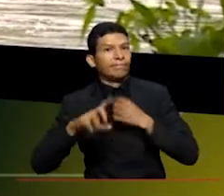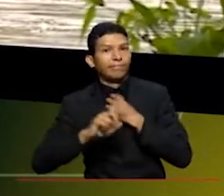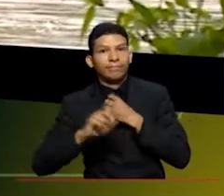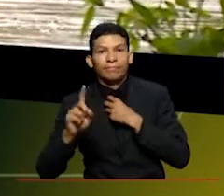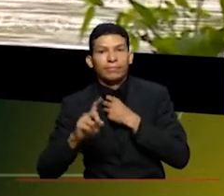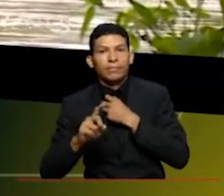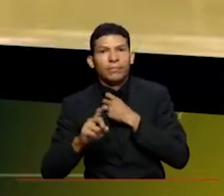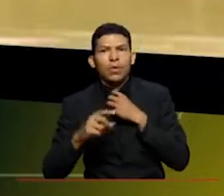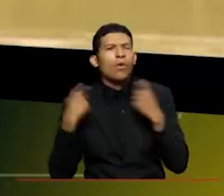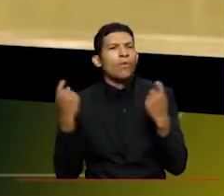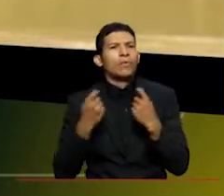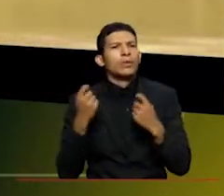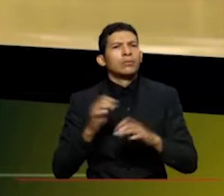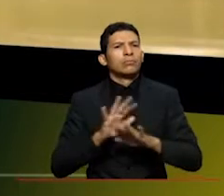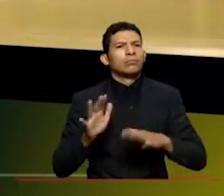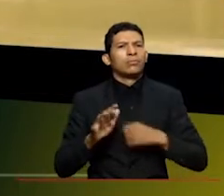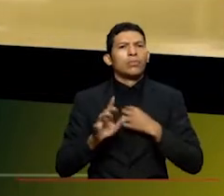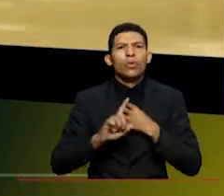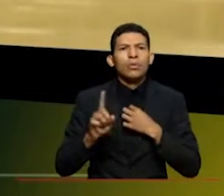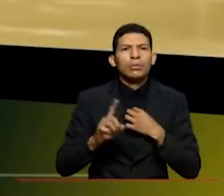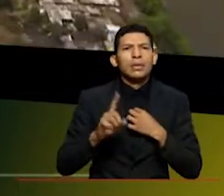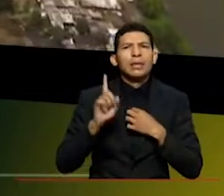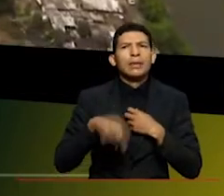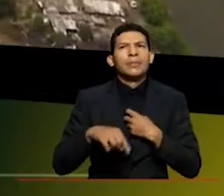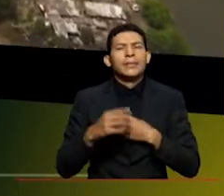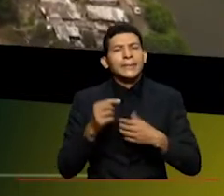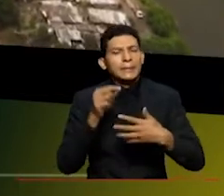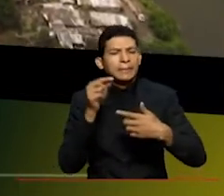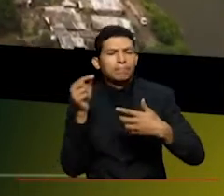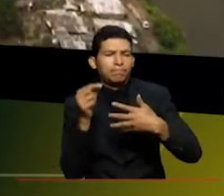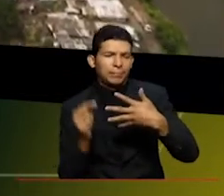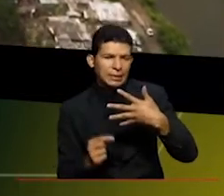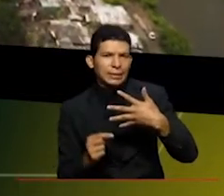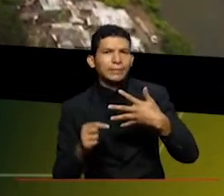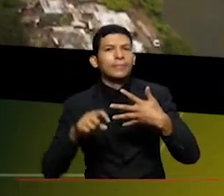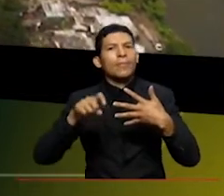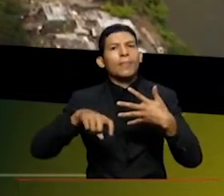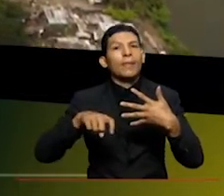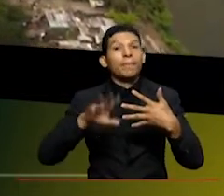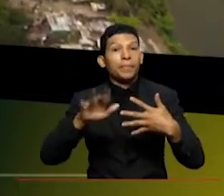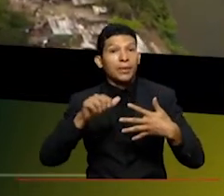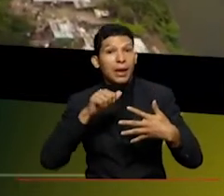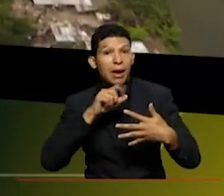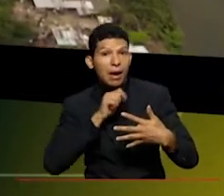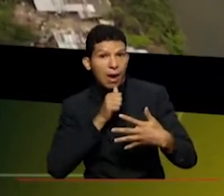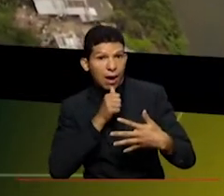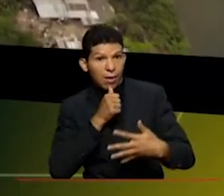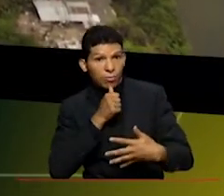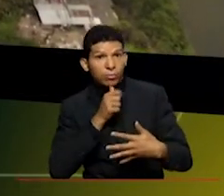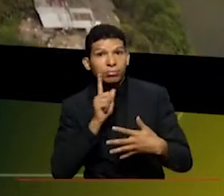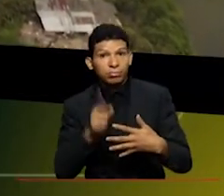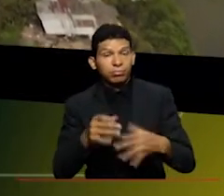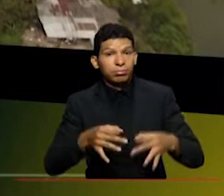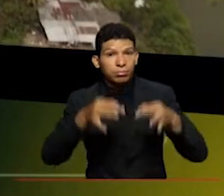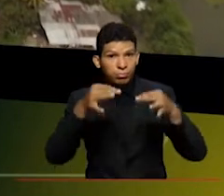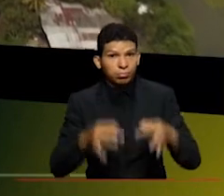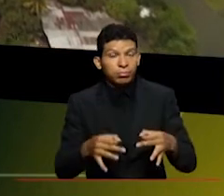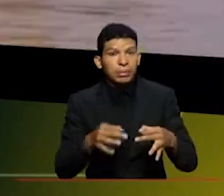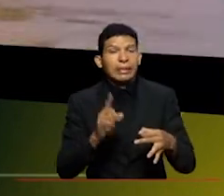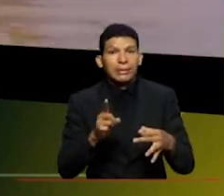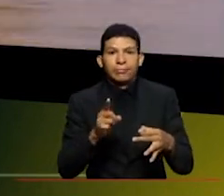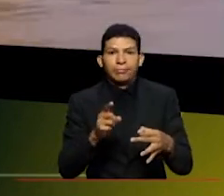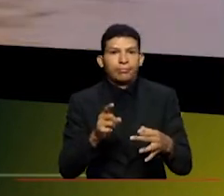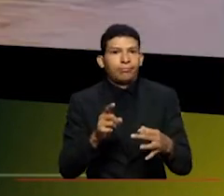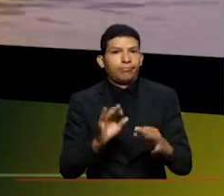problema de la oferta sino que además hay una serie de variables que implica que tener agua segura es una condición